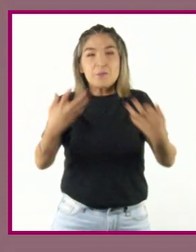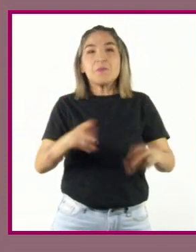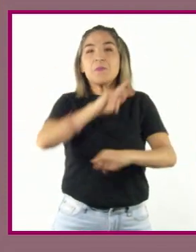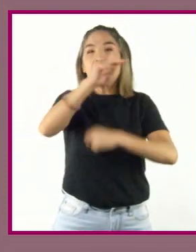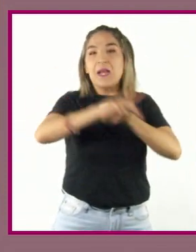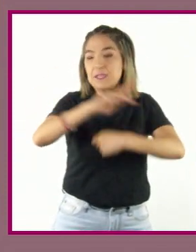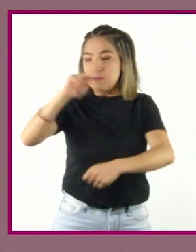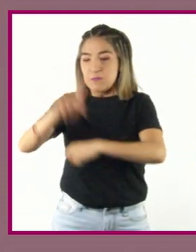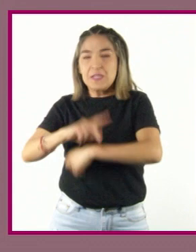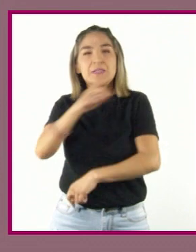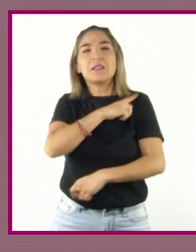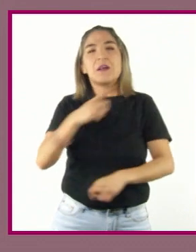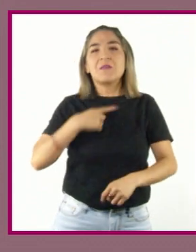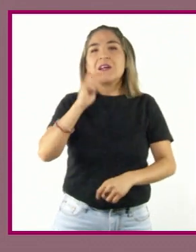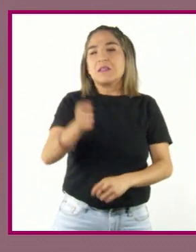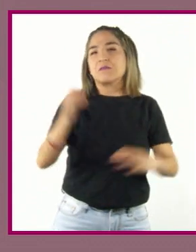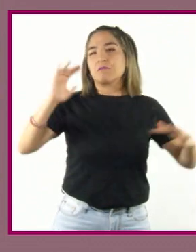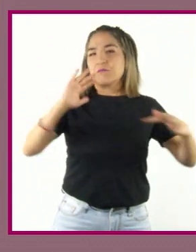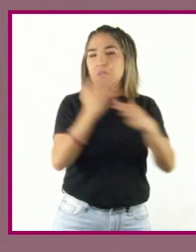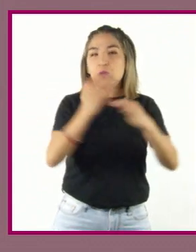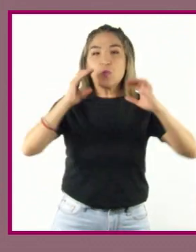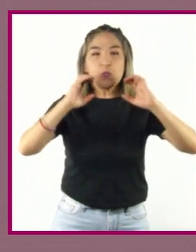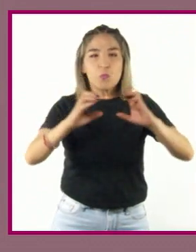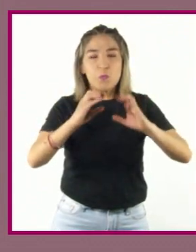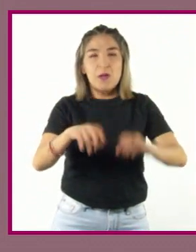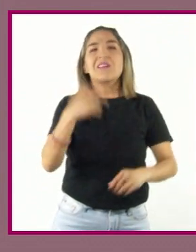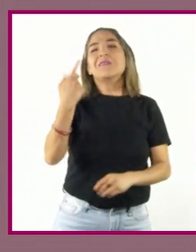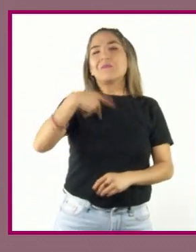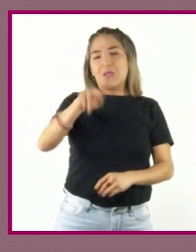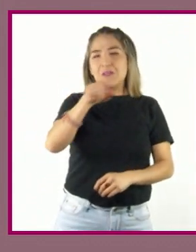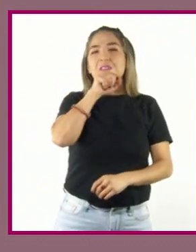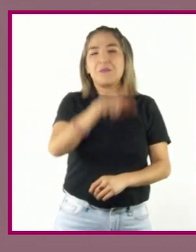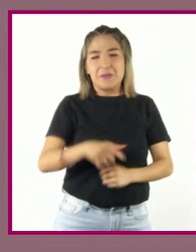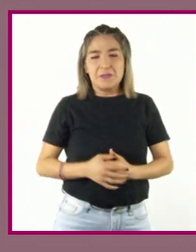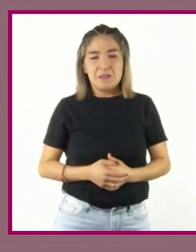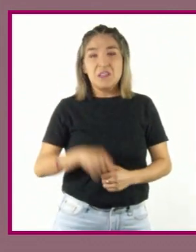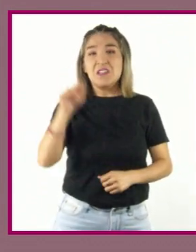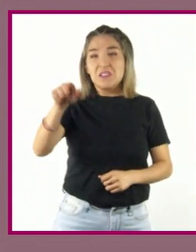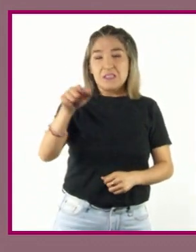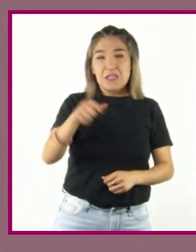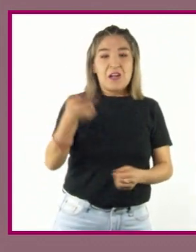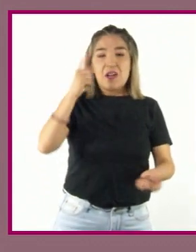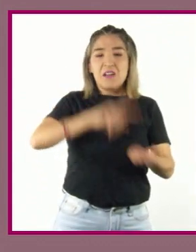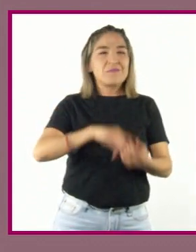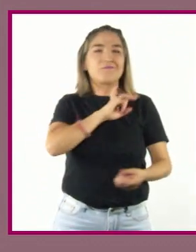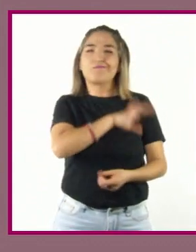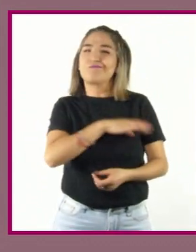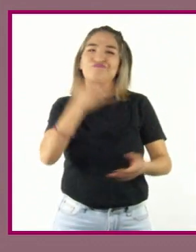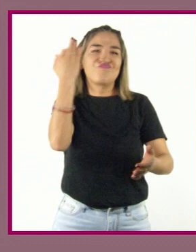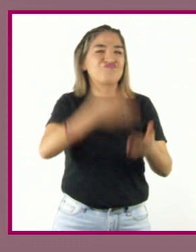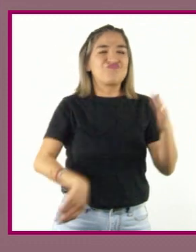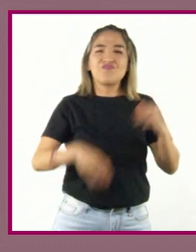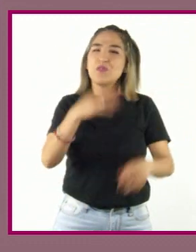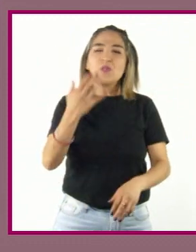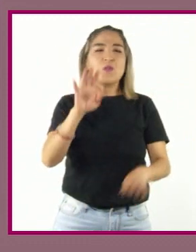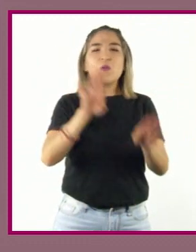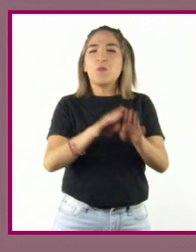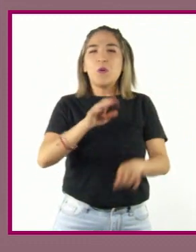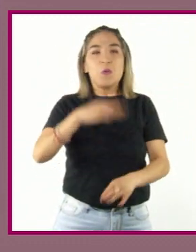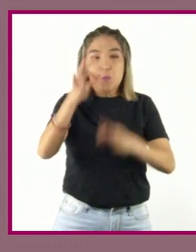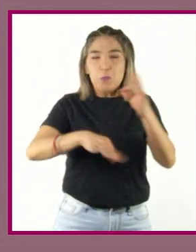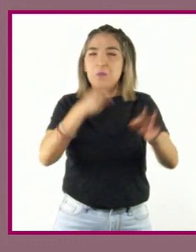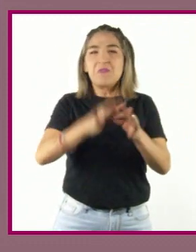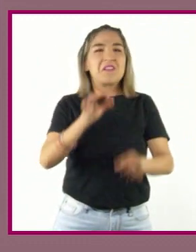contaminación sería compartida. Sin embargo, Chile no ha cumplido con dichas responsabilidades. Además,